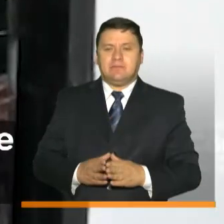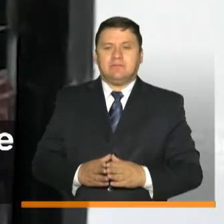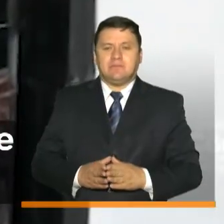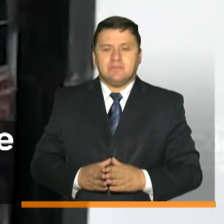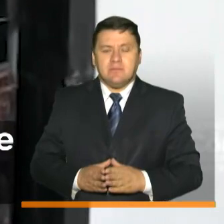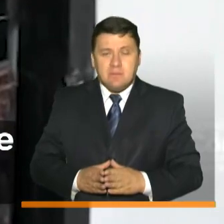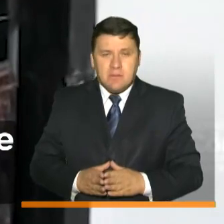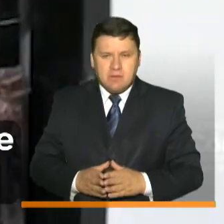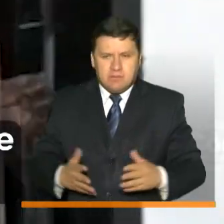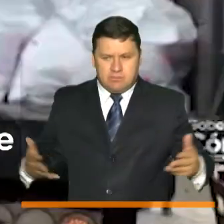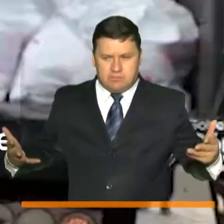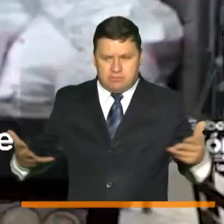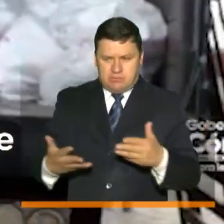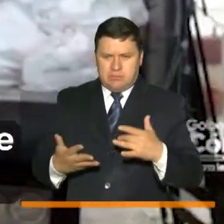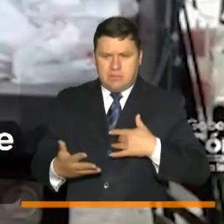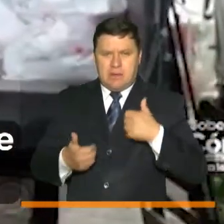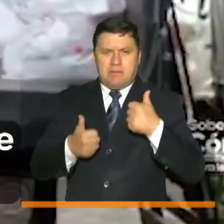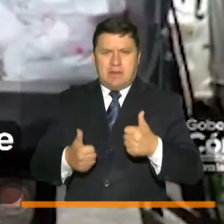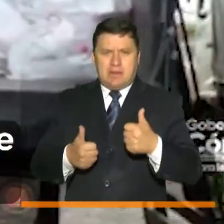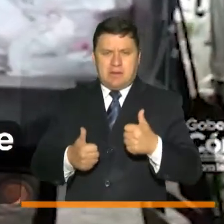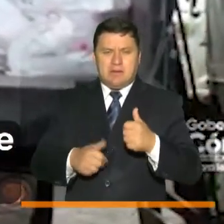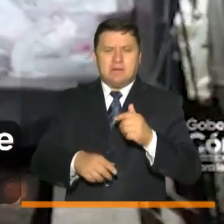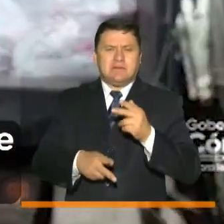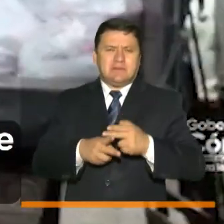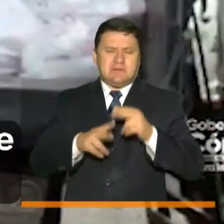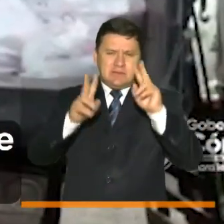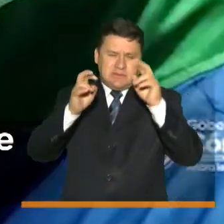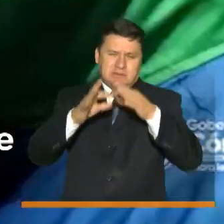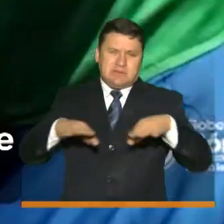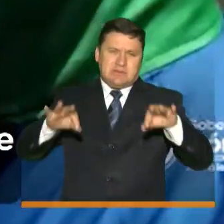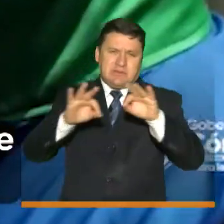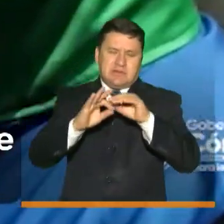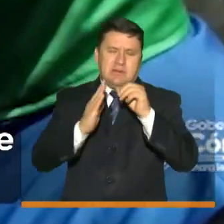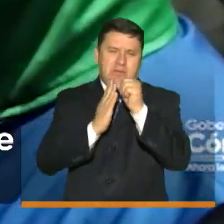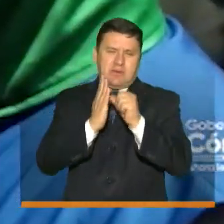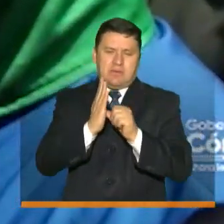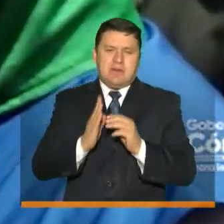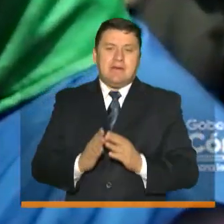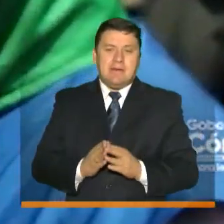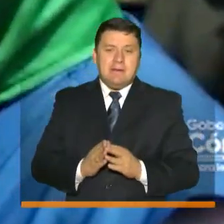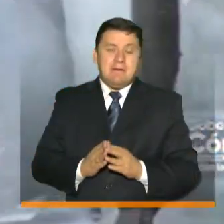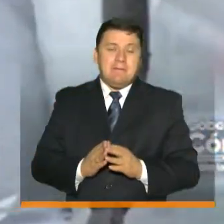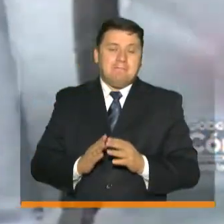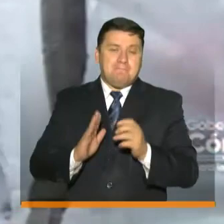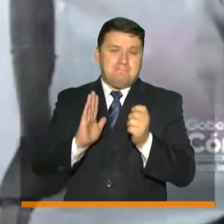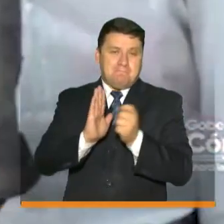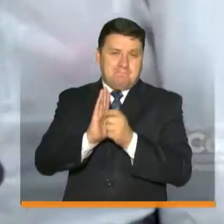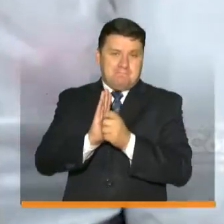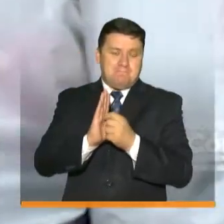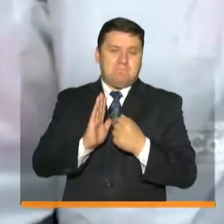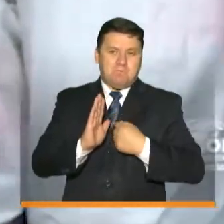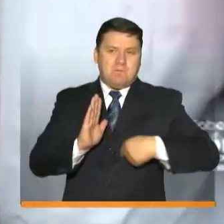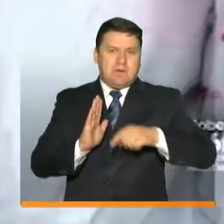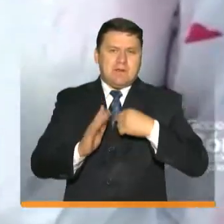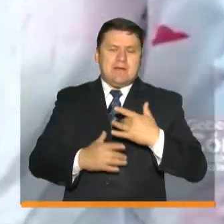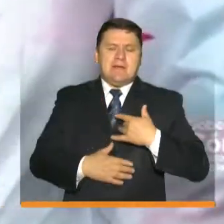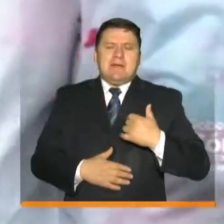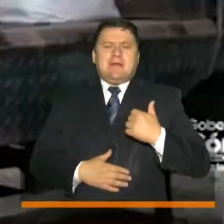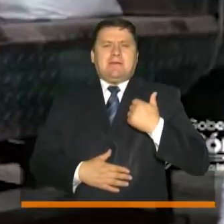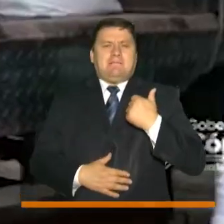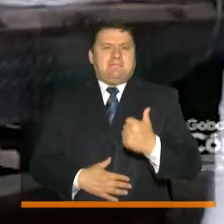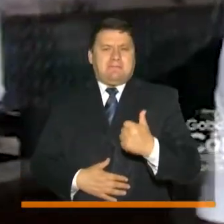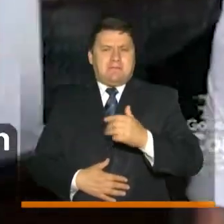ayudarnos hace bien se llama este importante programa y eso precisamente es lo que nos satisface